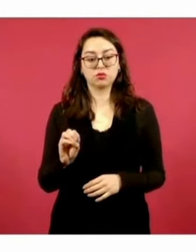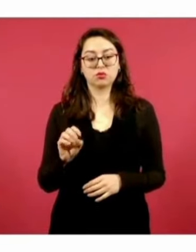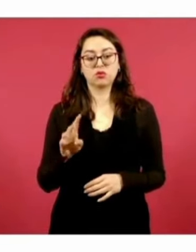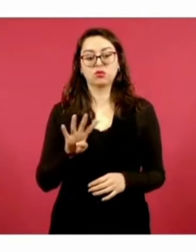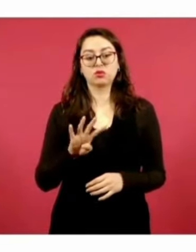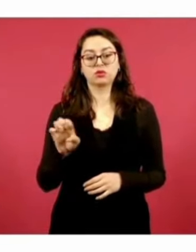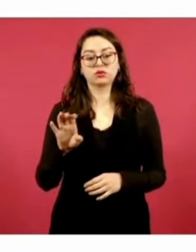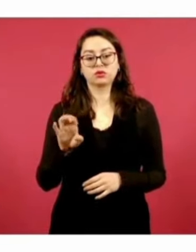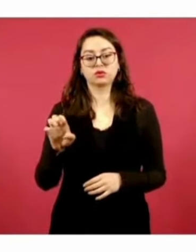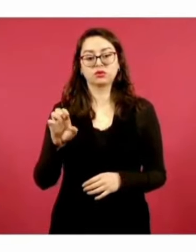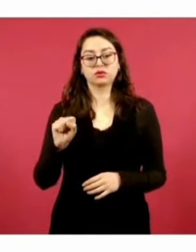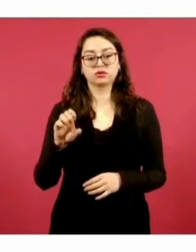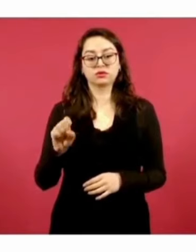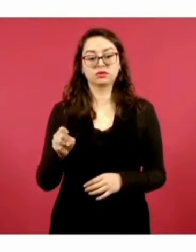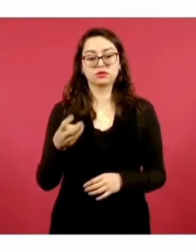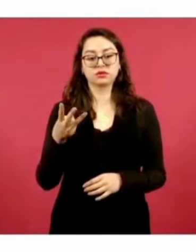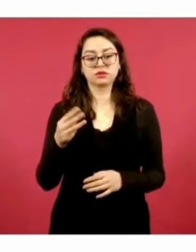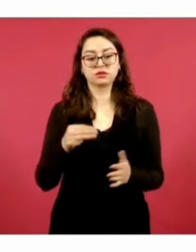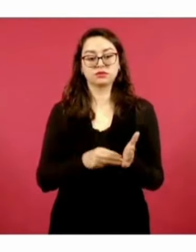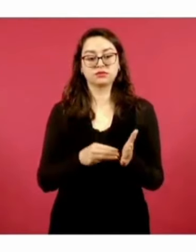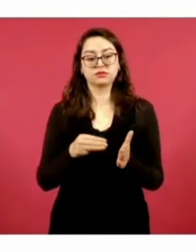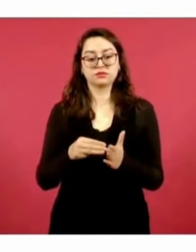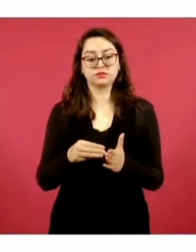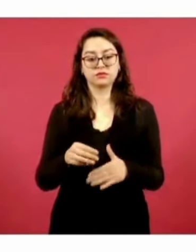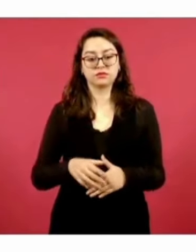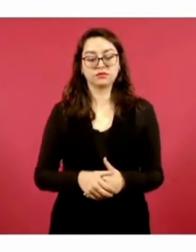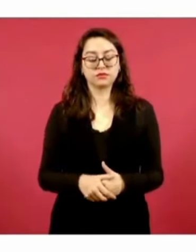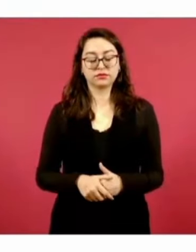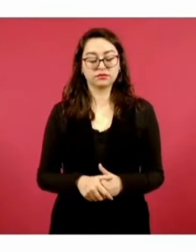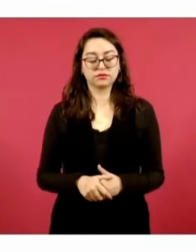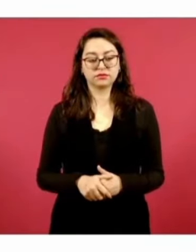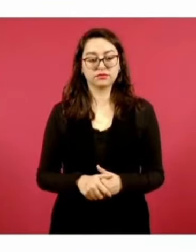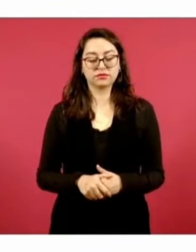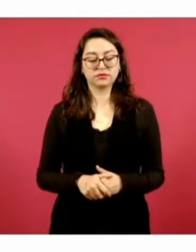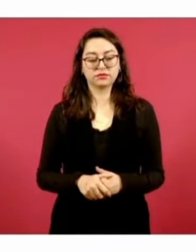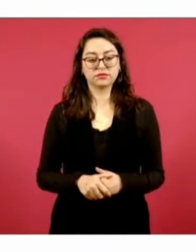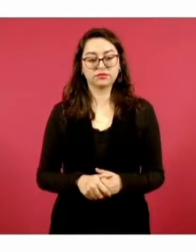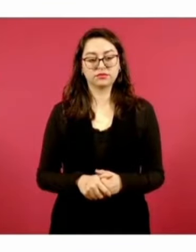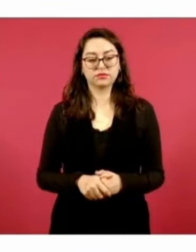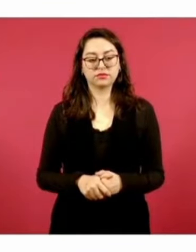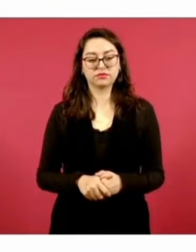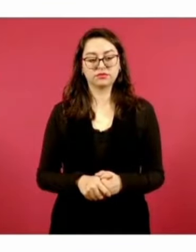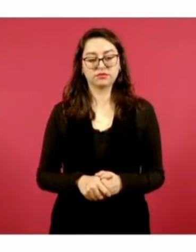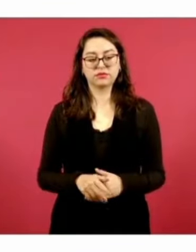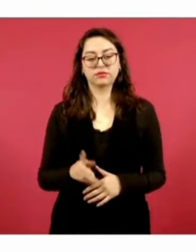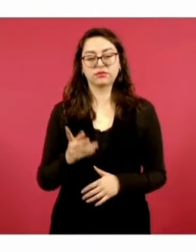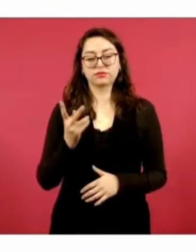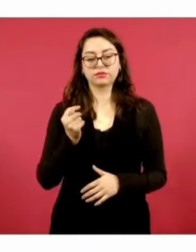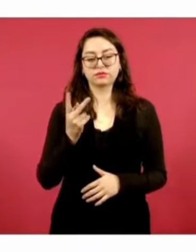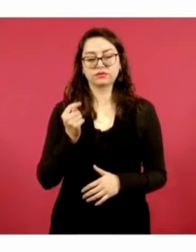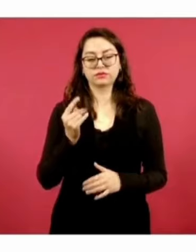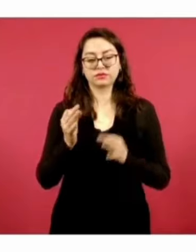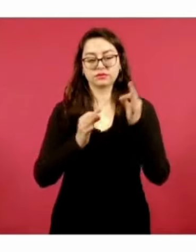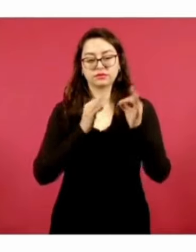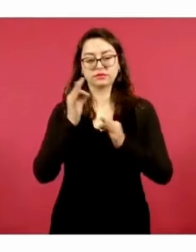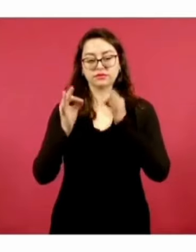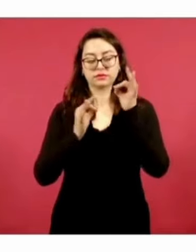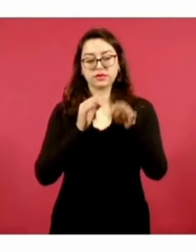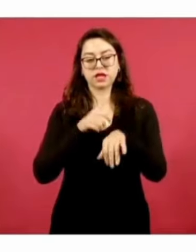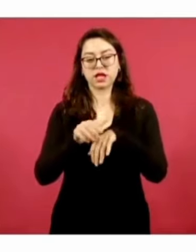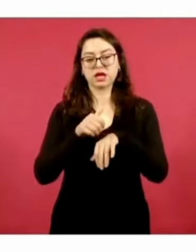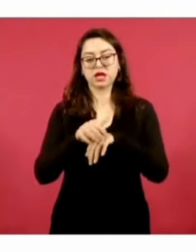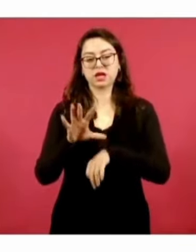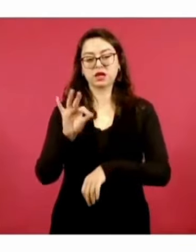cuatrocientos sesenta y tres millones. Operadora Mexicana de Televisión, canal cuarenta,